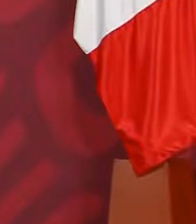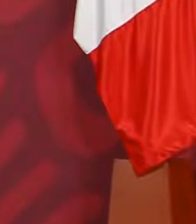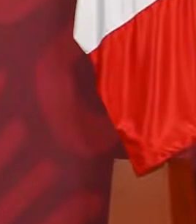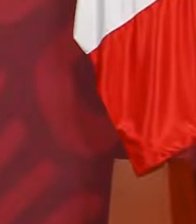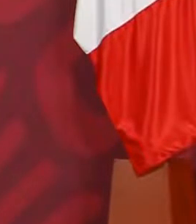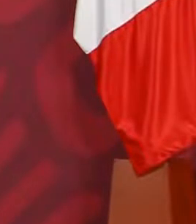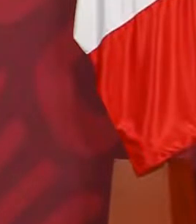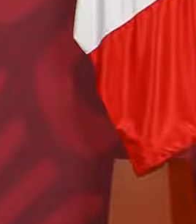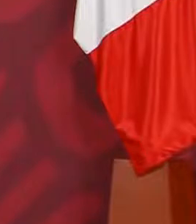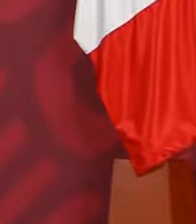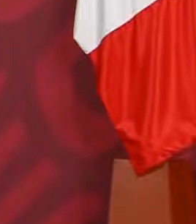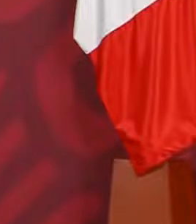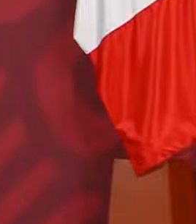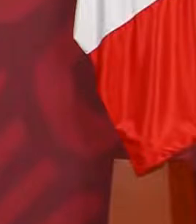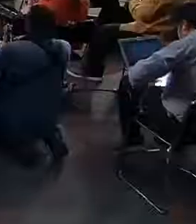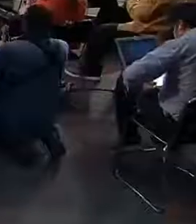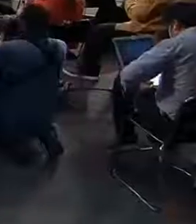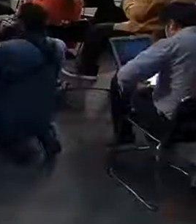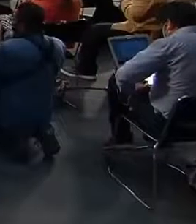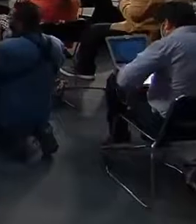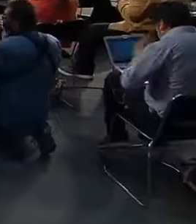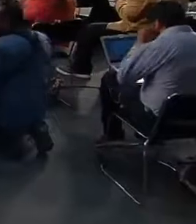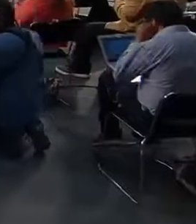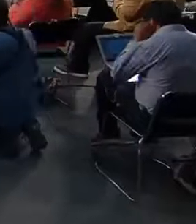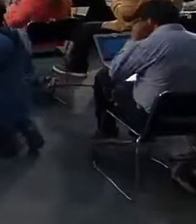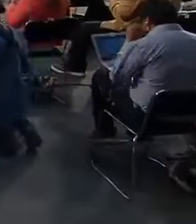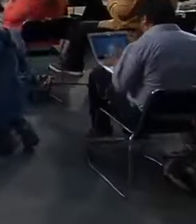regresar.